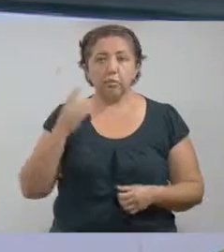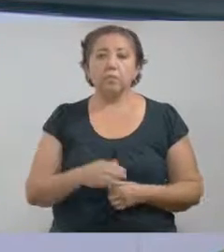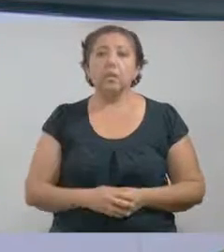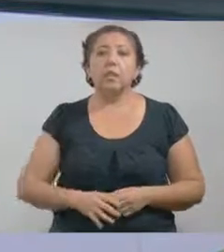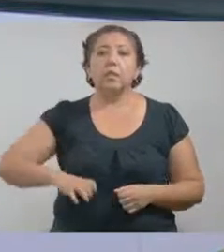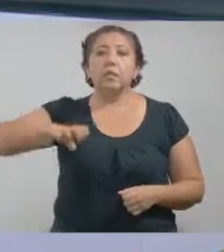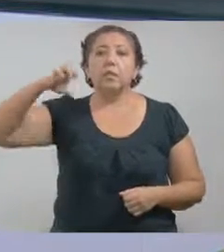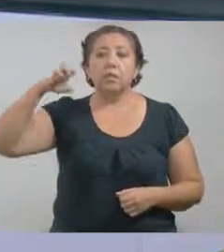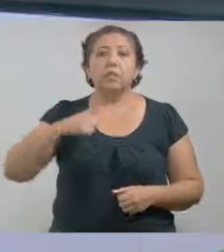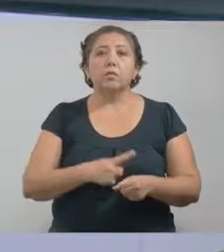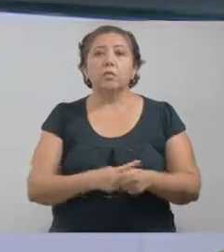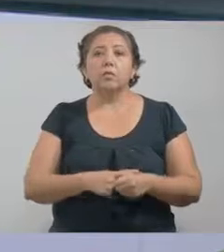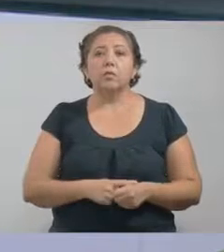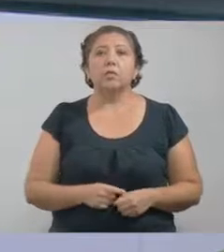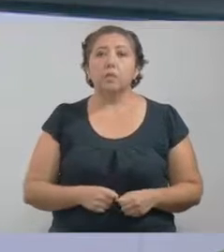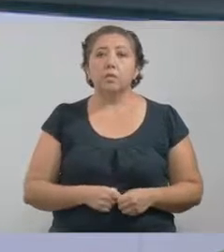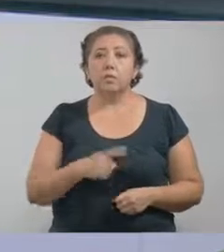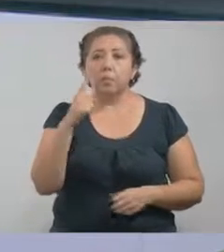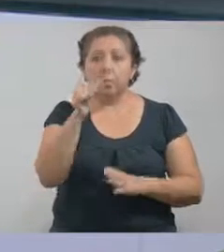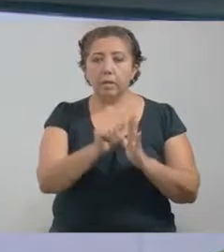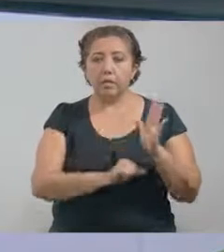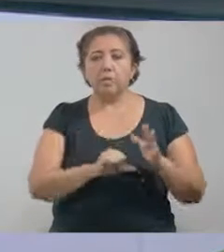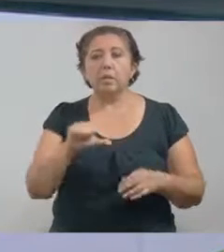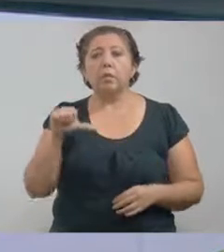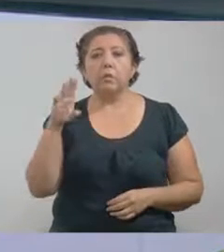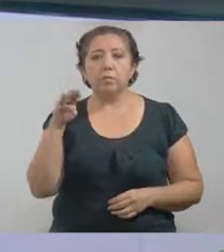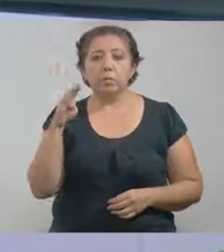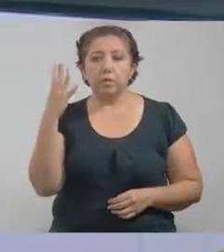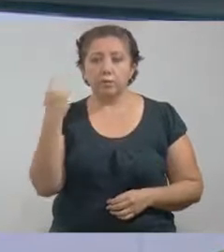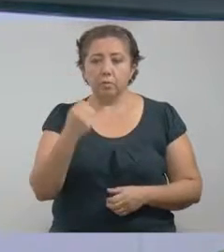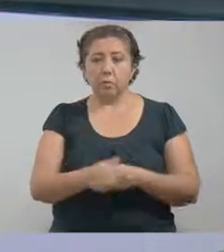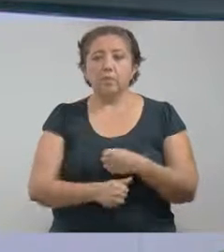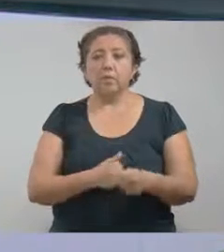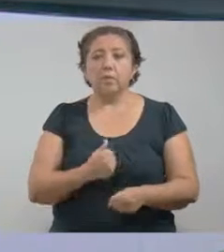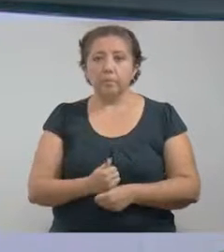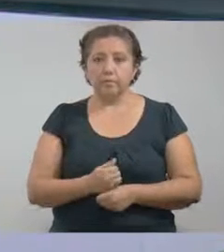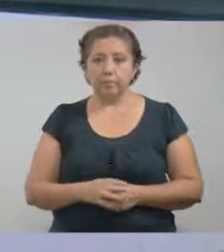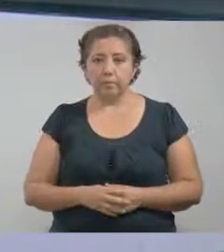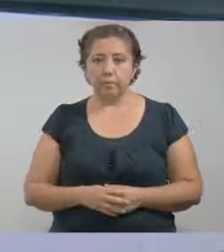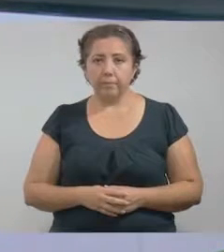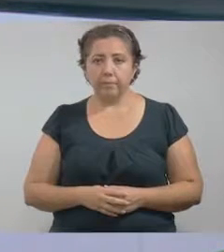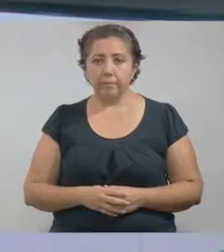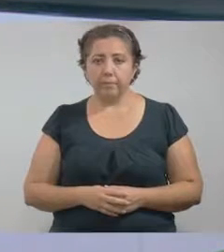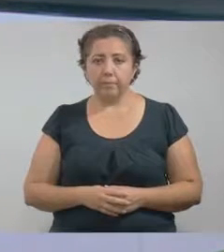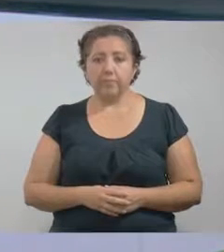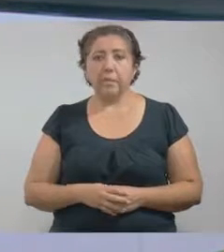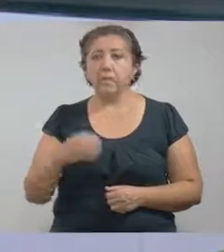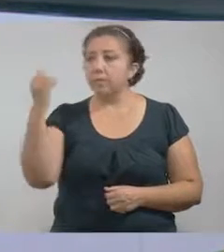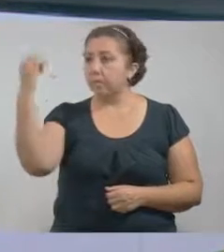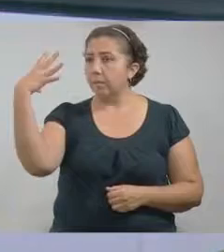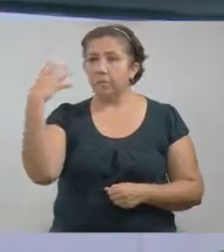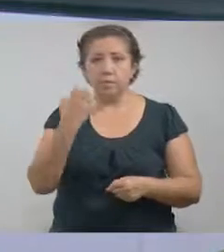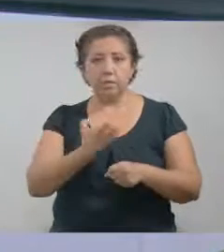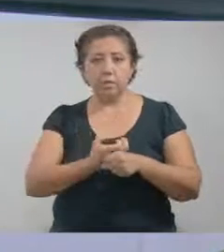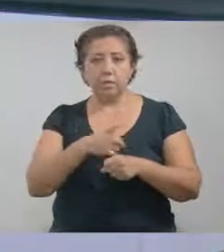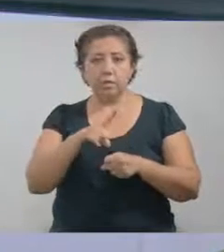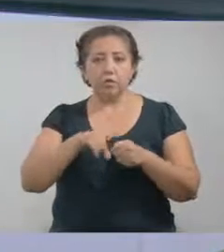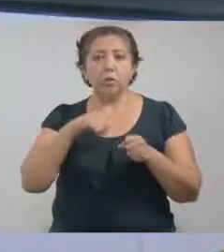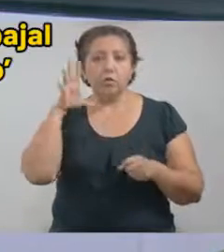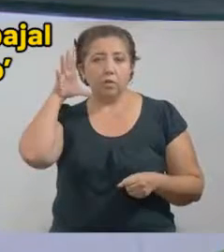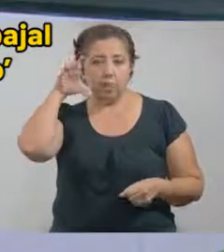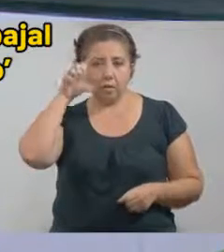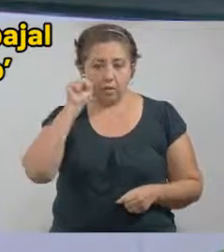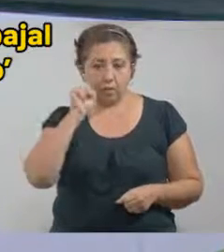El rango de edad de los casos confirmados es de un mes a 99 años. El semáforo estatal está en